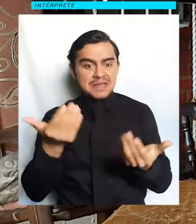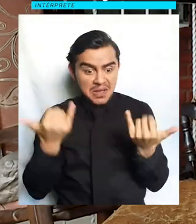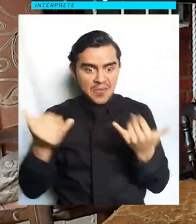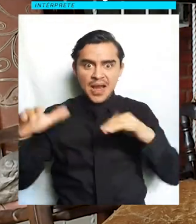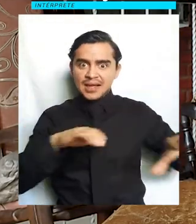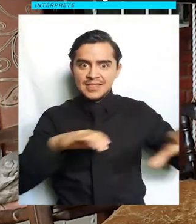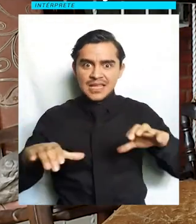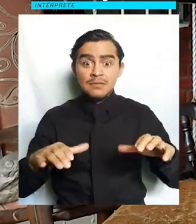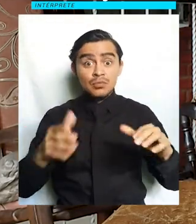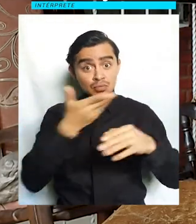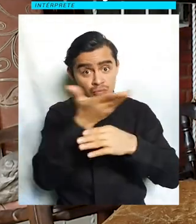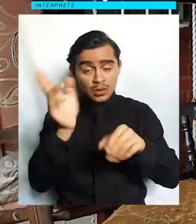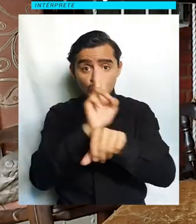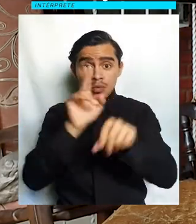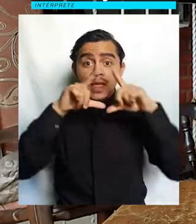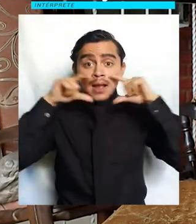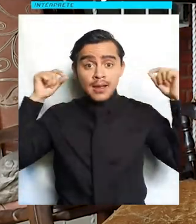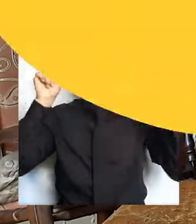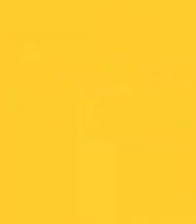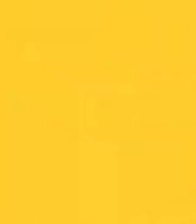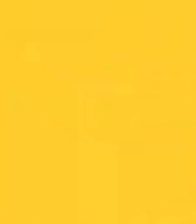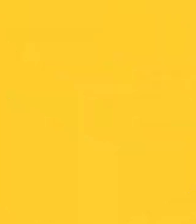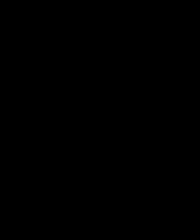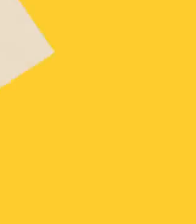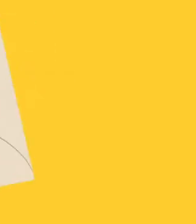todos con mascarilla y hasta la próxima.